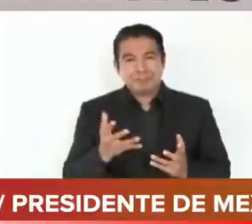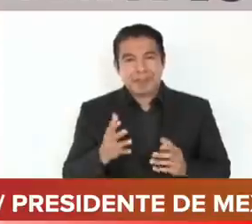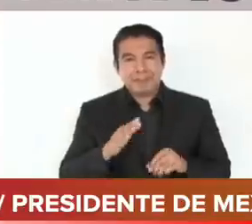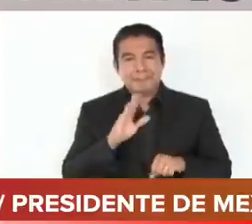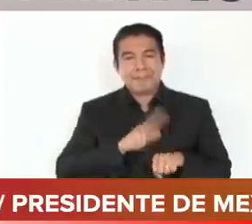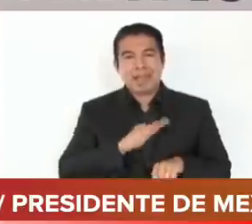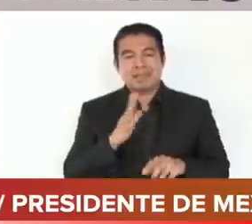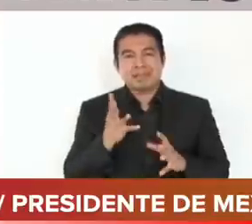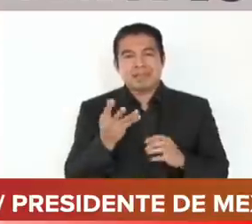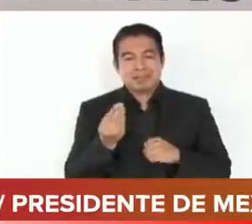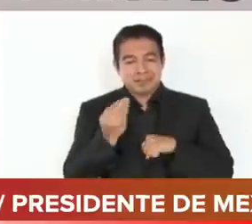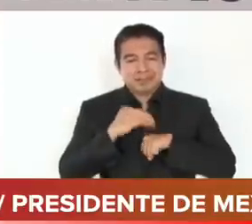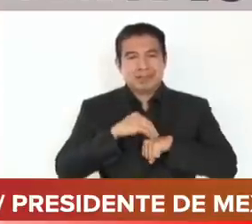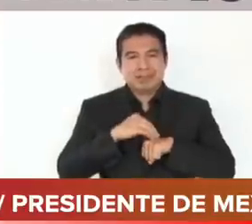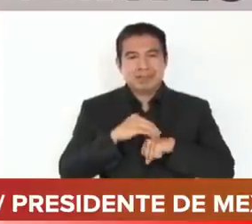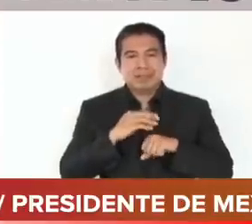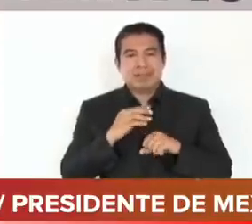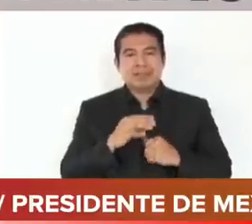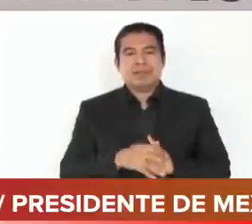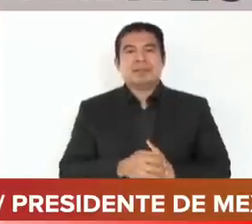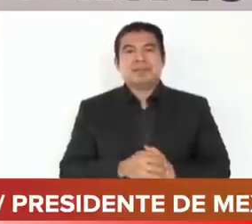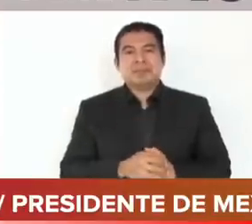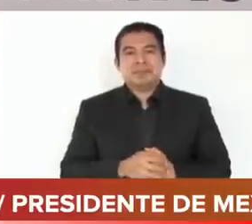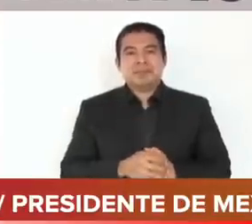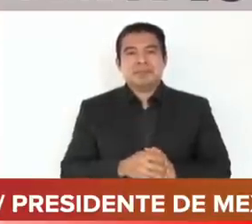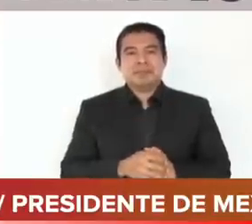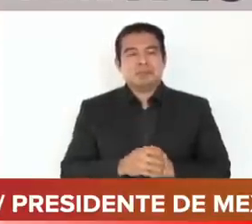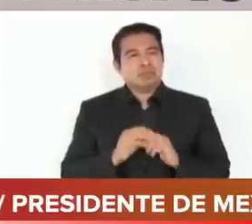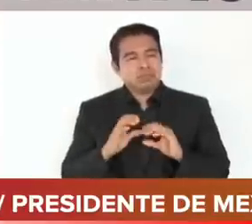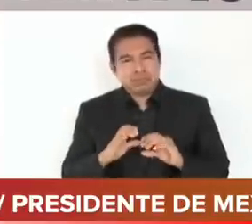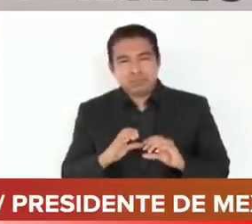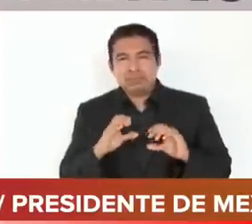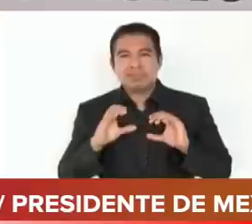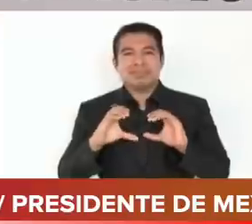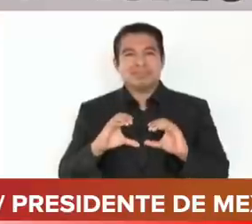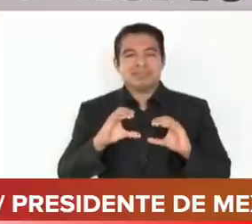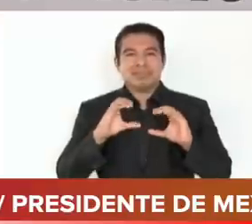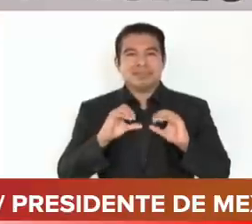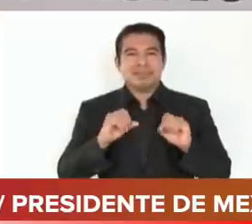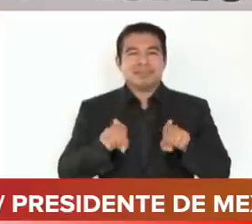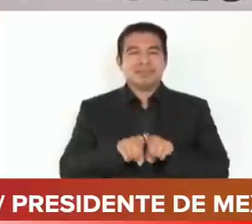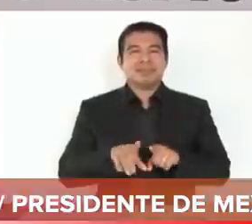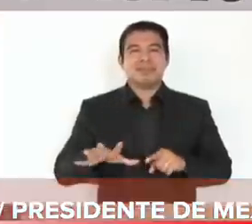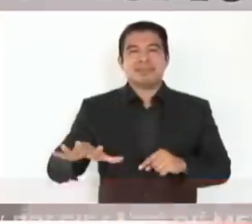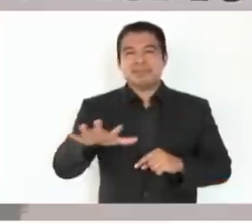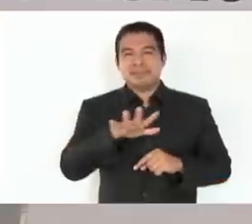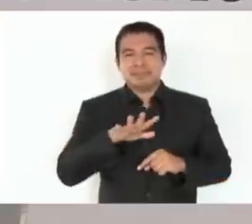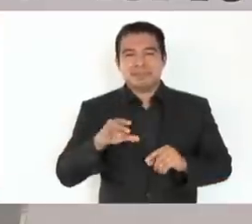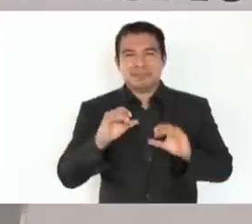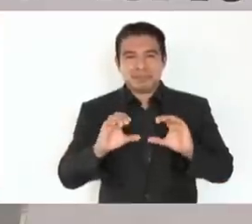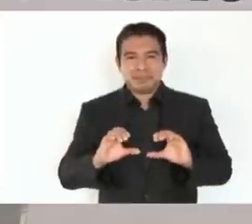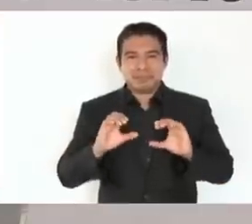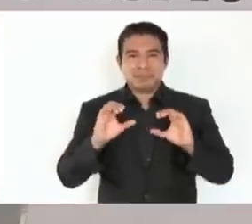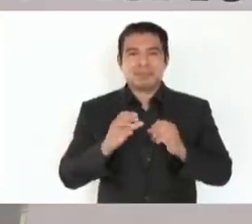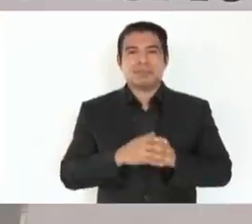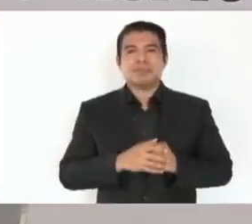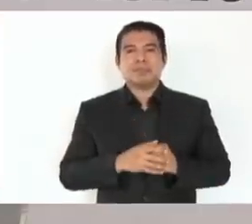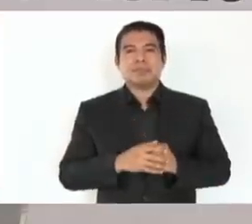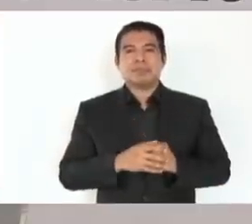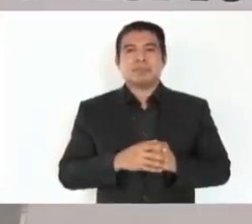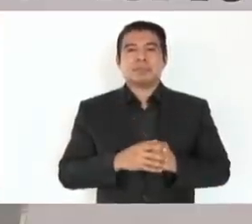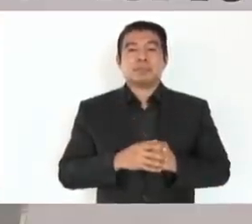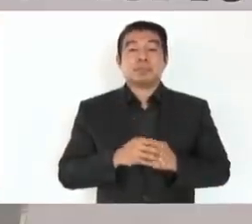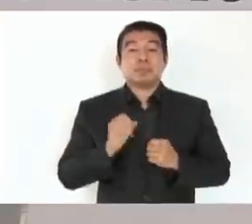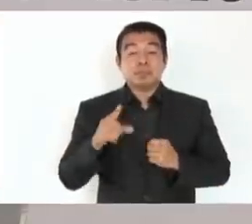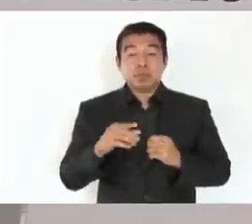lo que se tiene que proteger de la